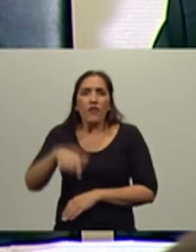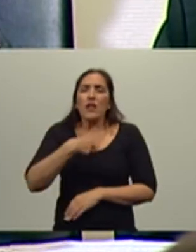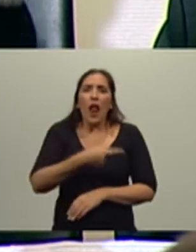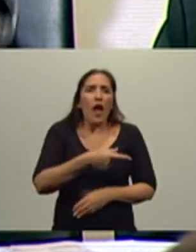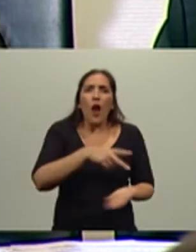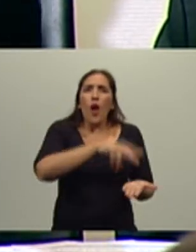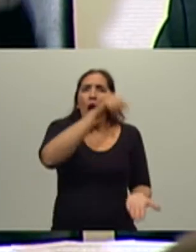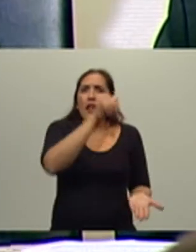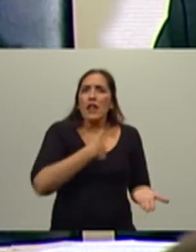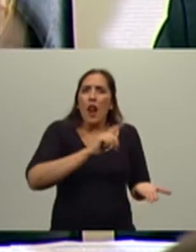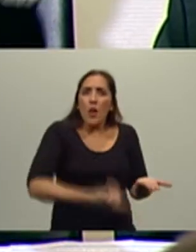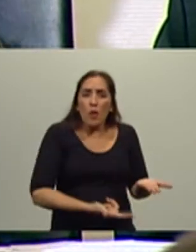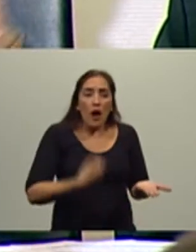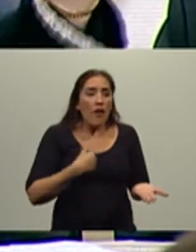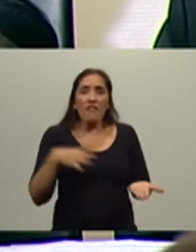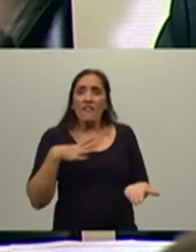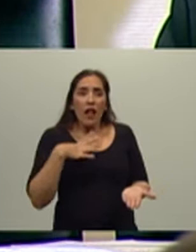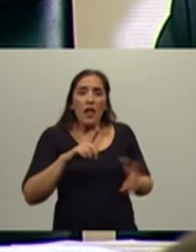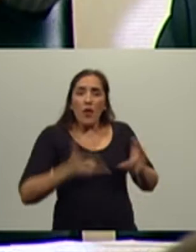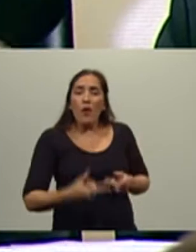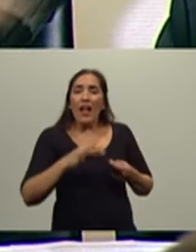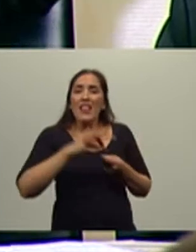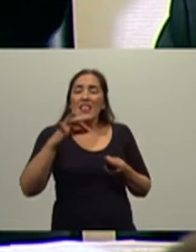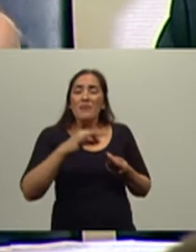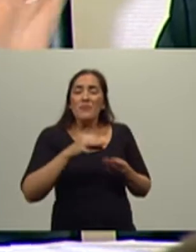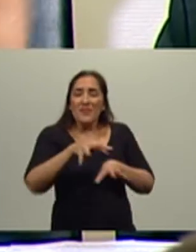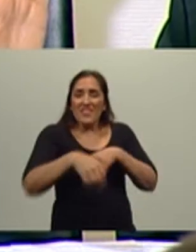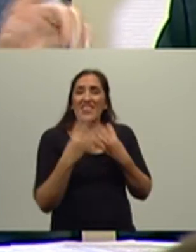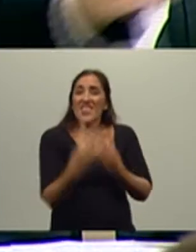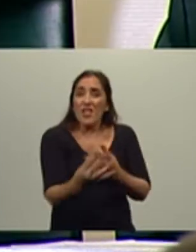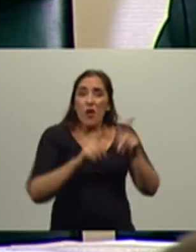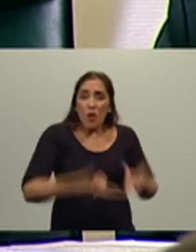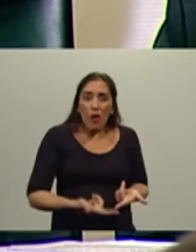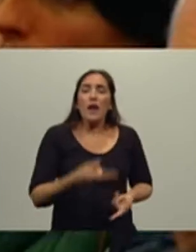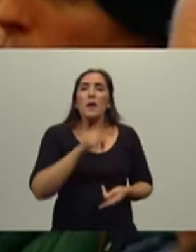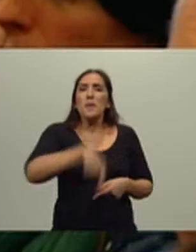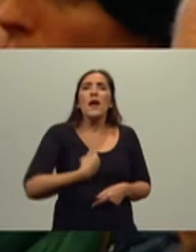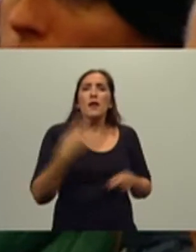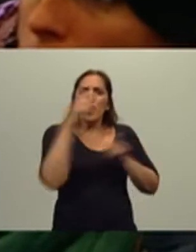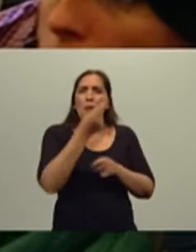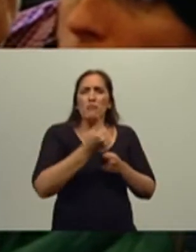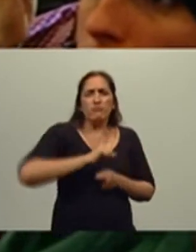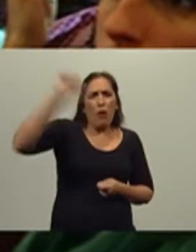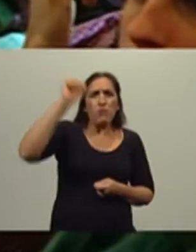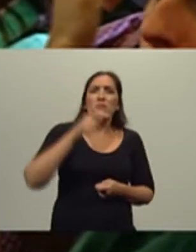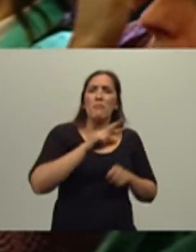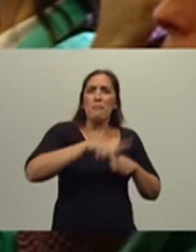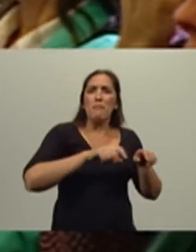Inmediatamente que nos faltó trigo o harina, se fue, se disparó el precio del pan porque se dispara a niveles